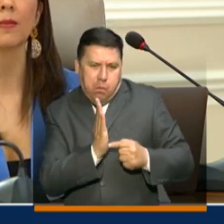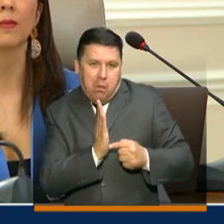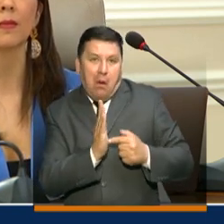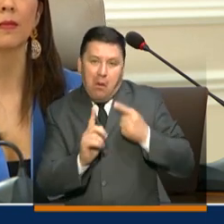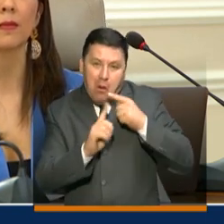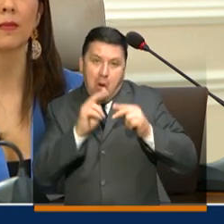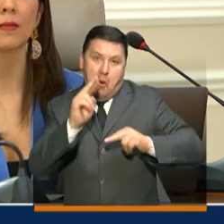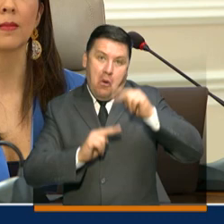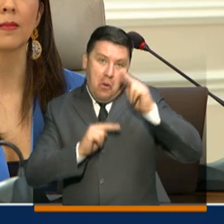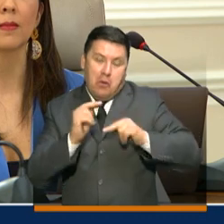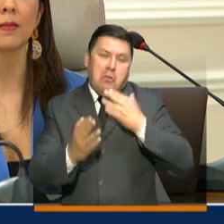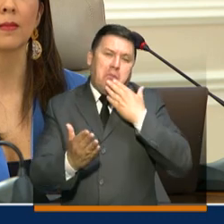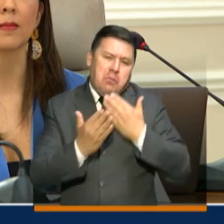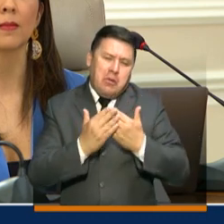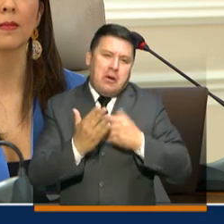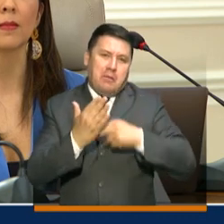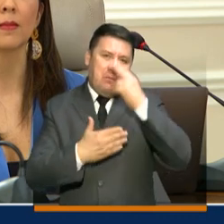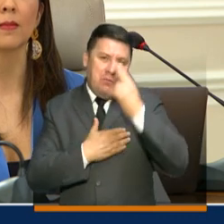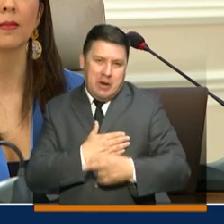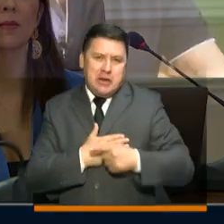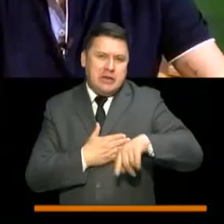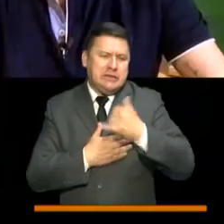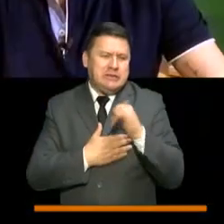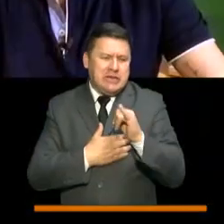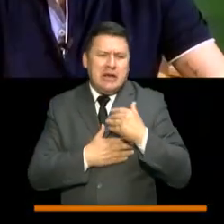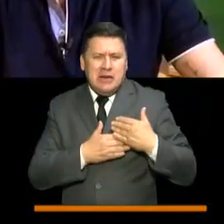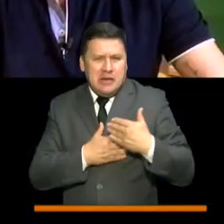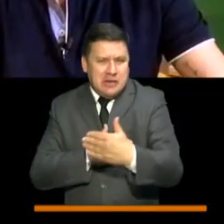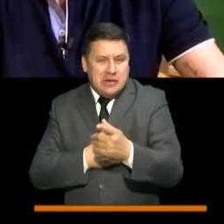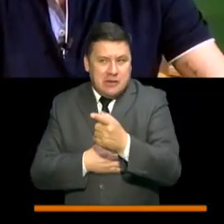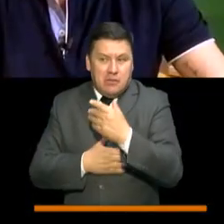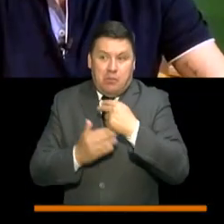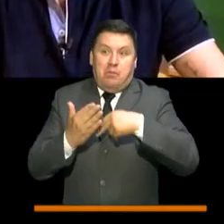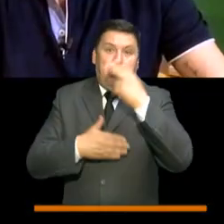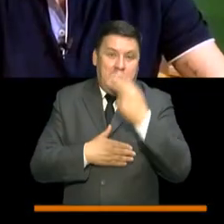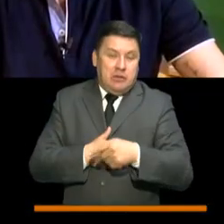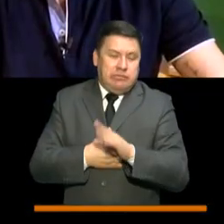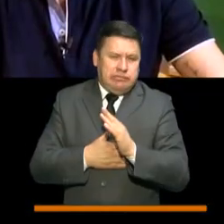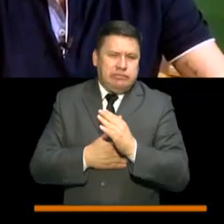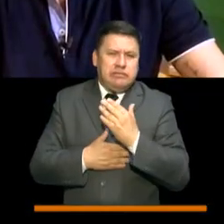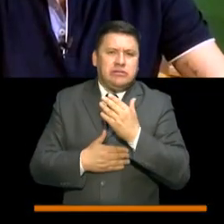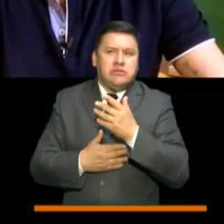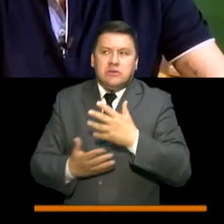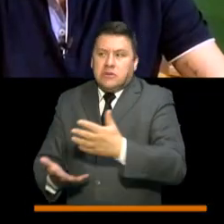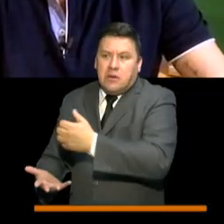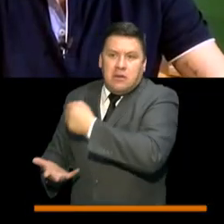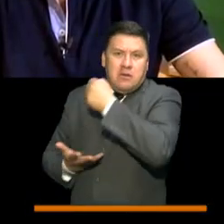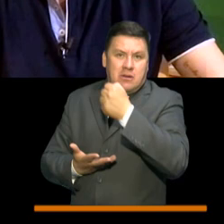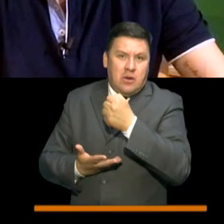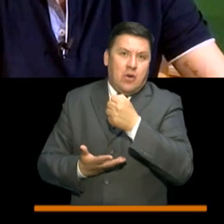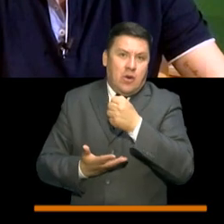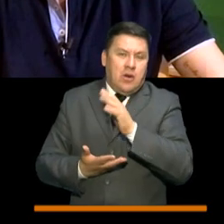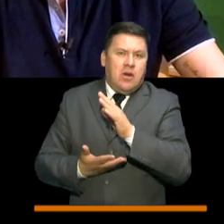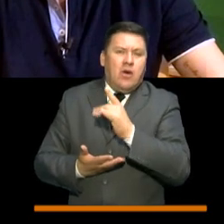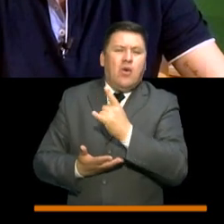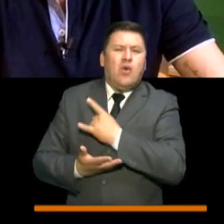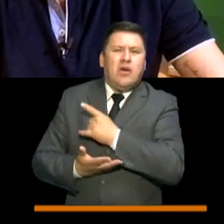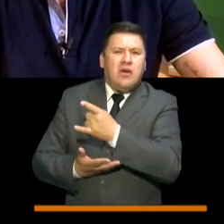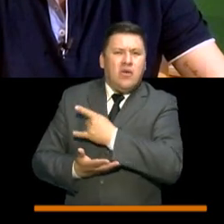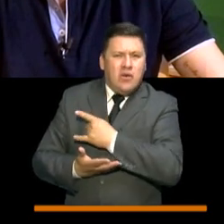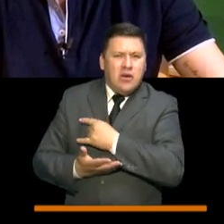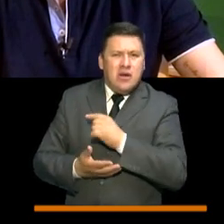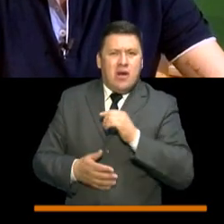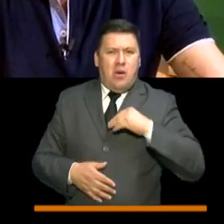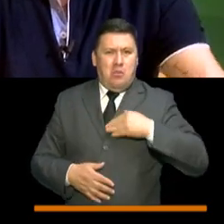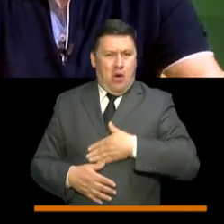construido gracias a un proyecto que adelantamos con usted, presidente, con regalías, que es una universidad, la Universidad